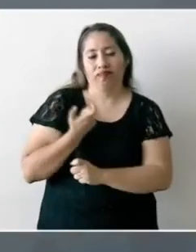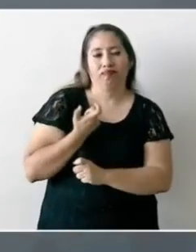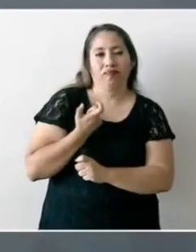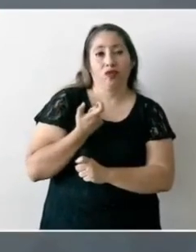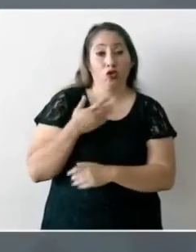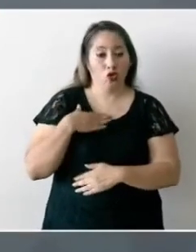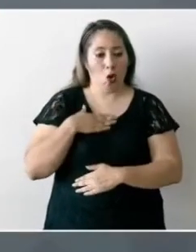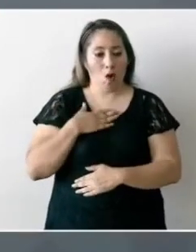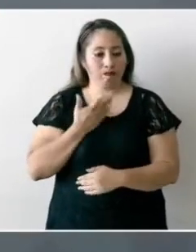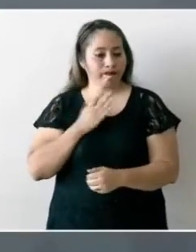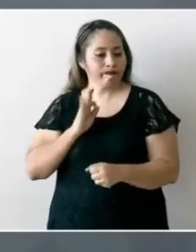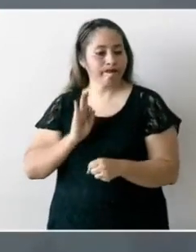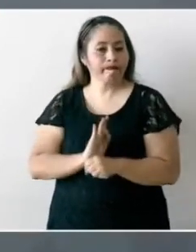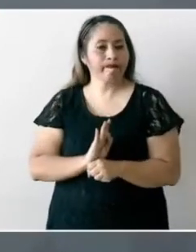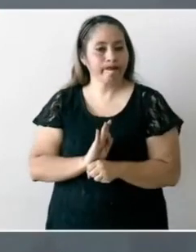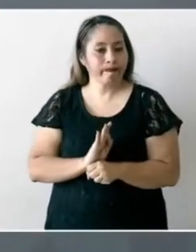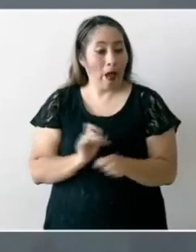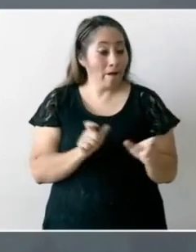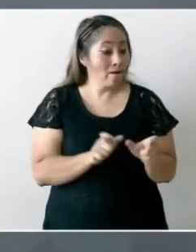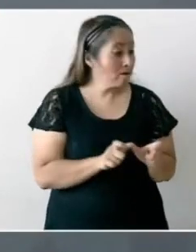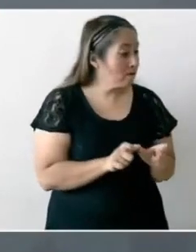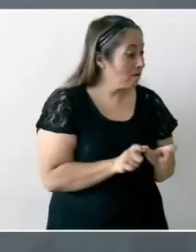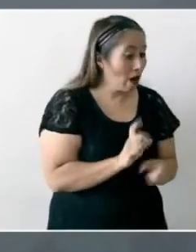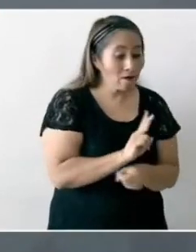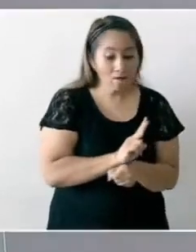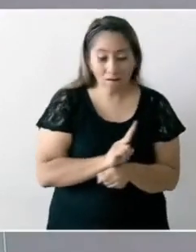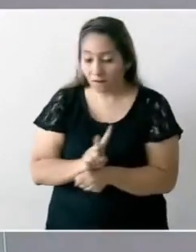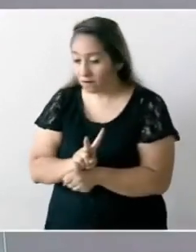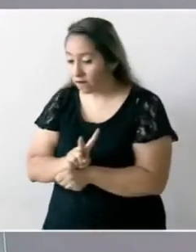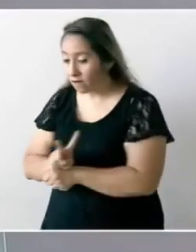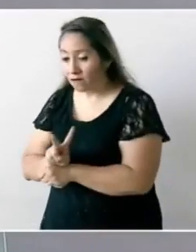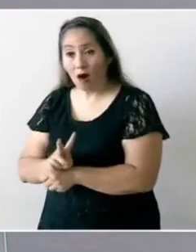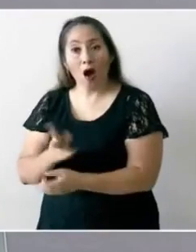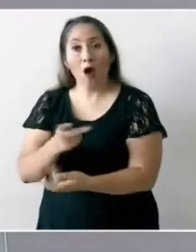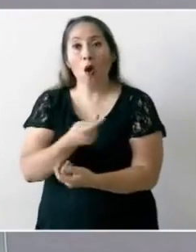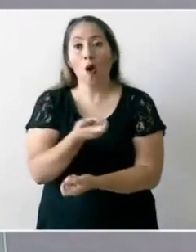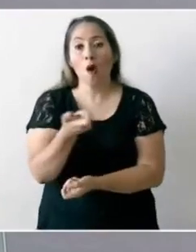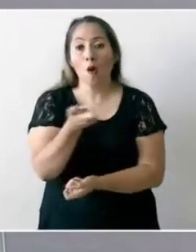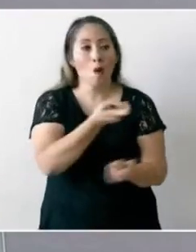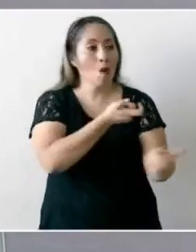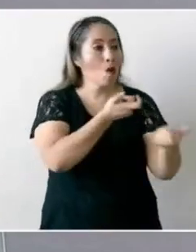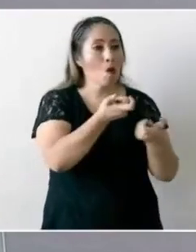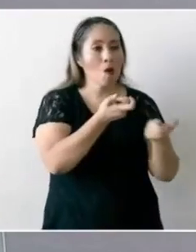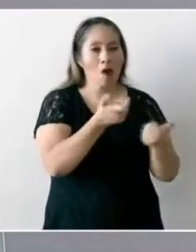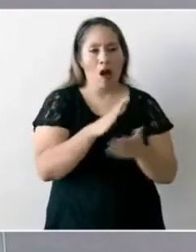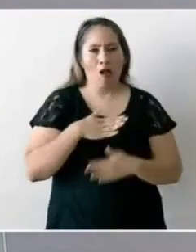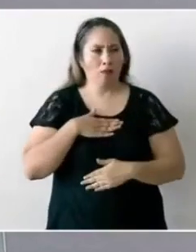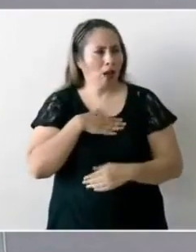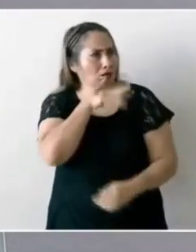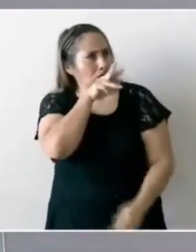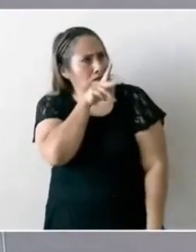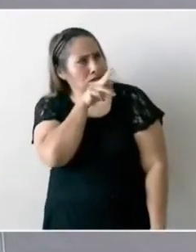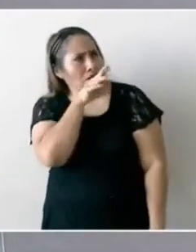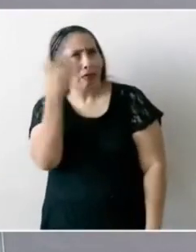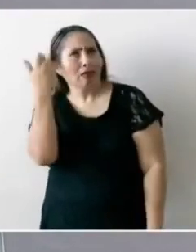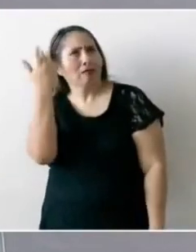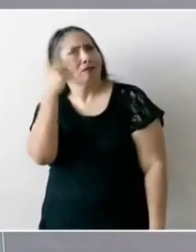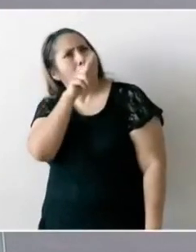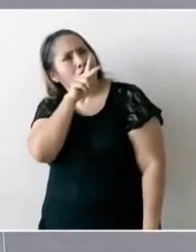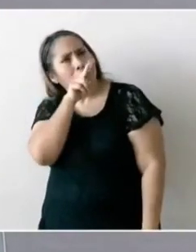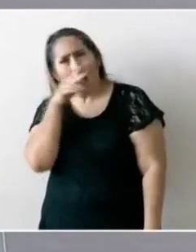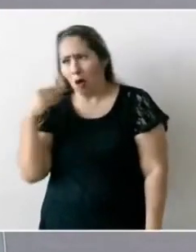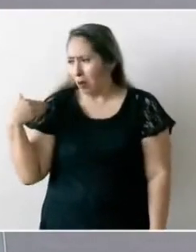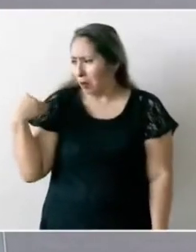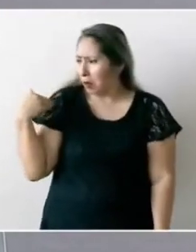un guardián de los dineros del pueblo entonces me preocupó mucho cuando